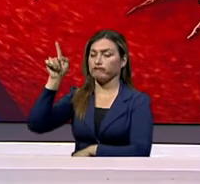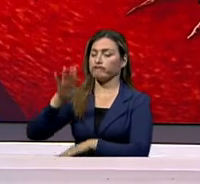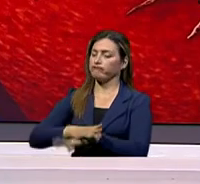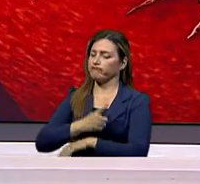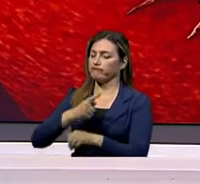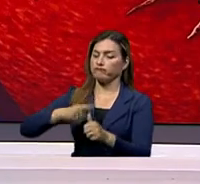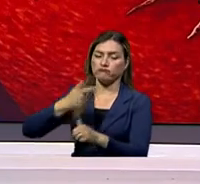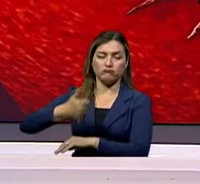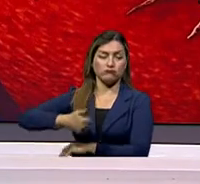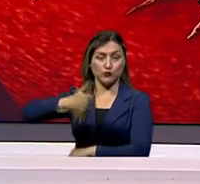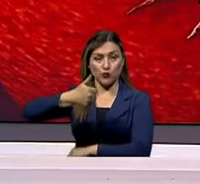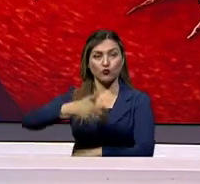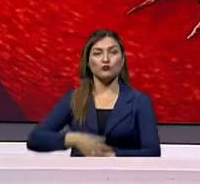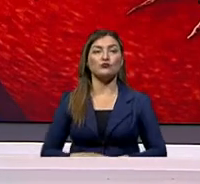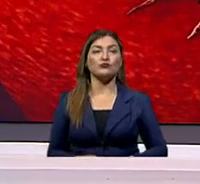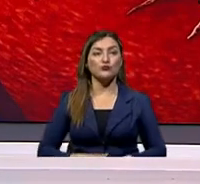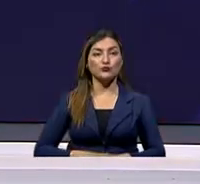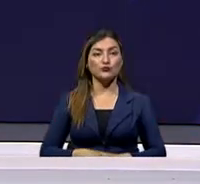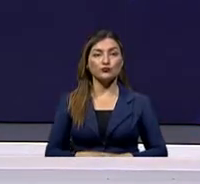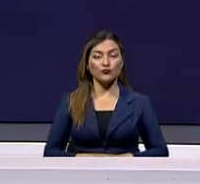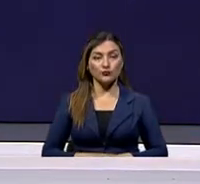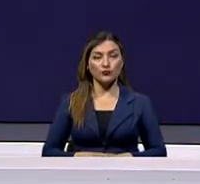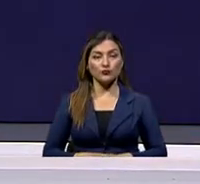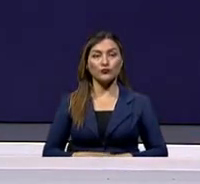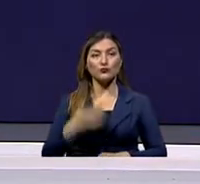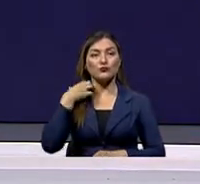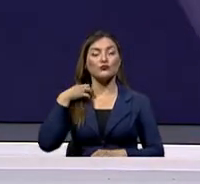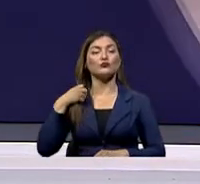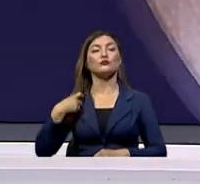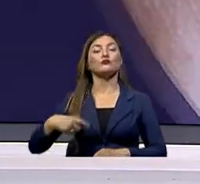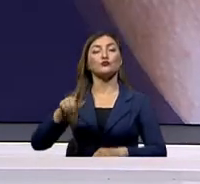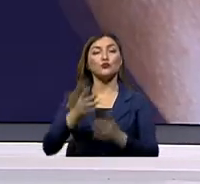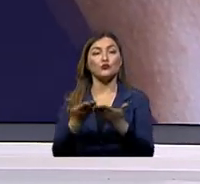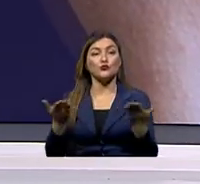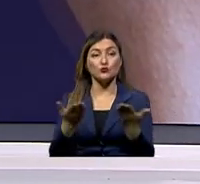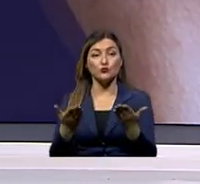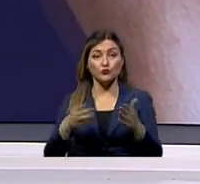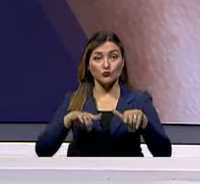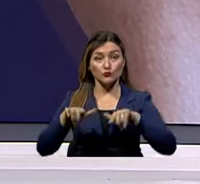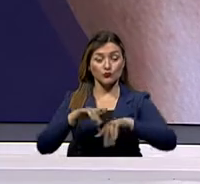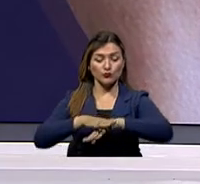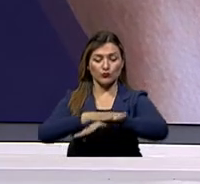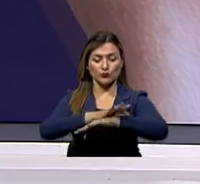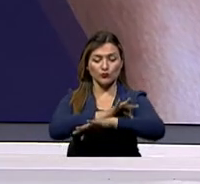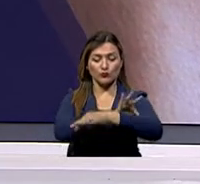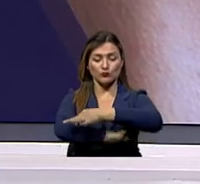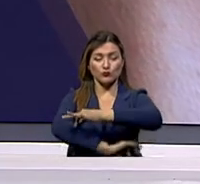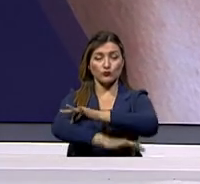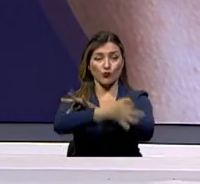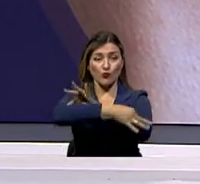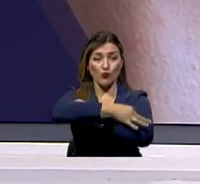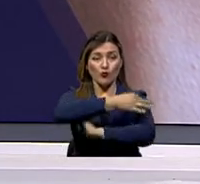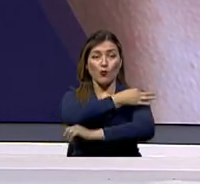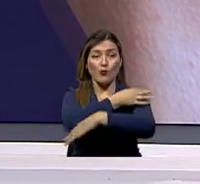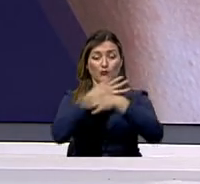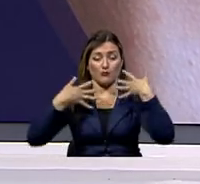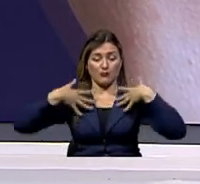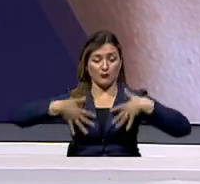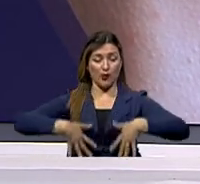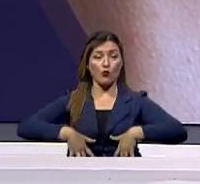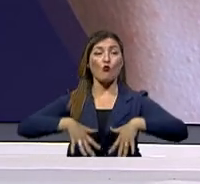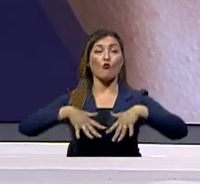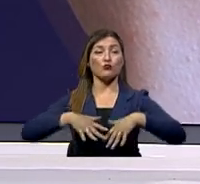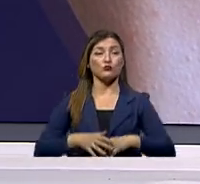factores de riesgo más comunes. Vean ustedes que estos melanomas aparecen sobre toda la piel, aunque también pueden hacerlo en ciertas partes, la